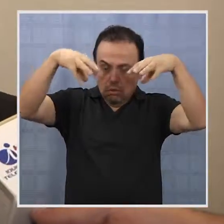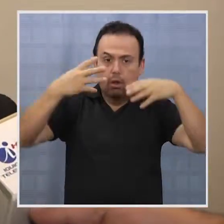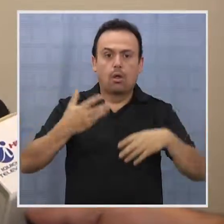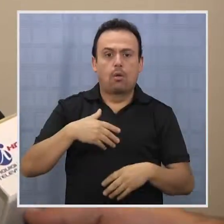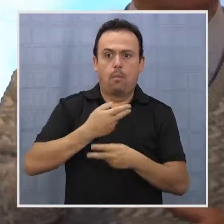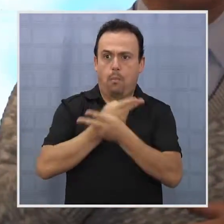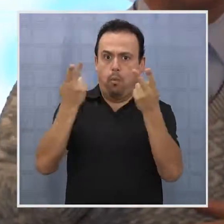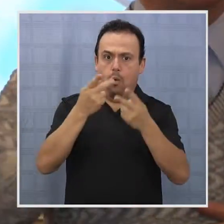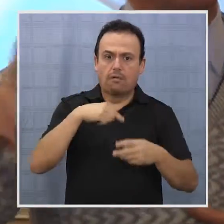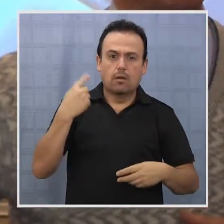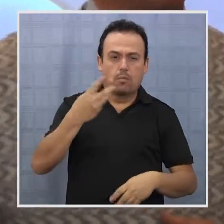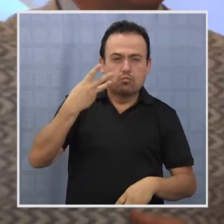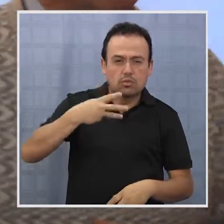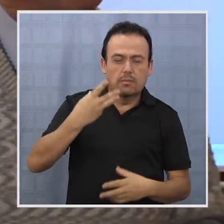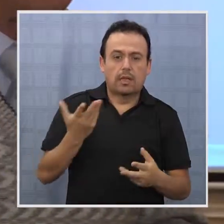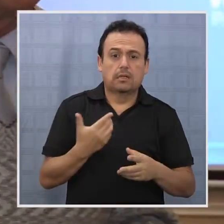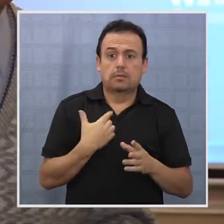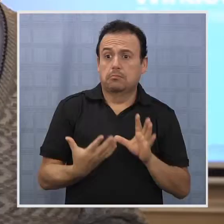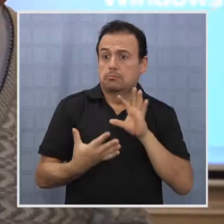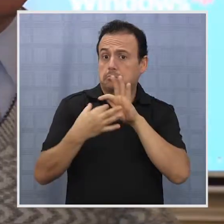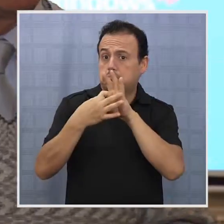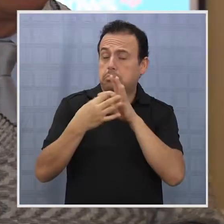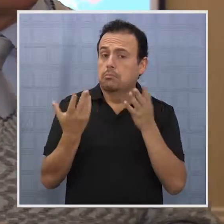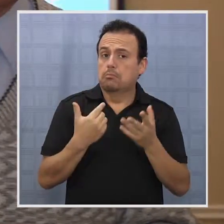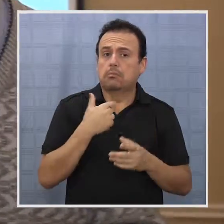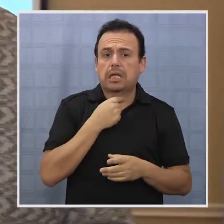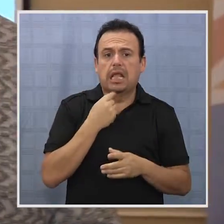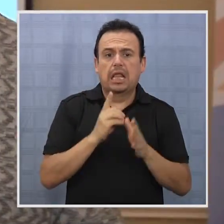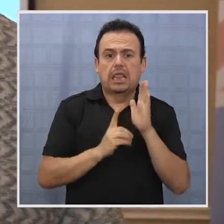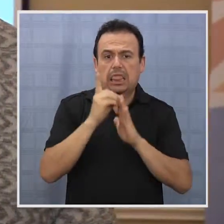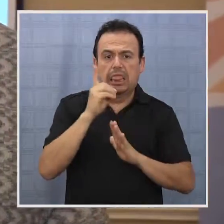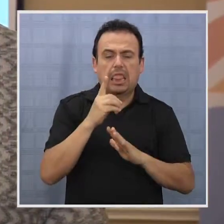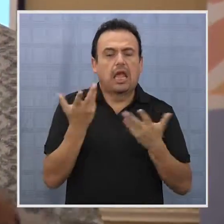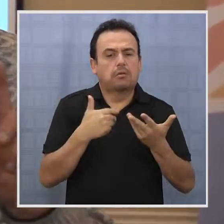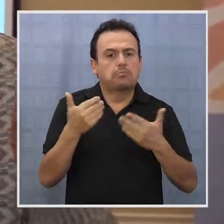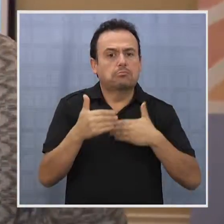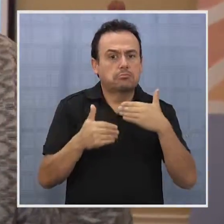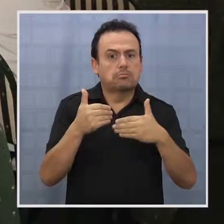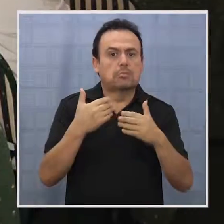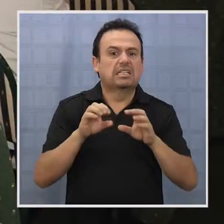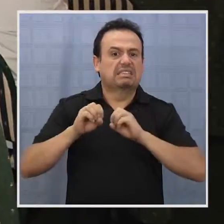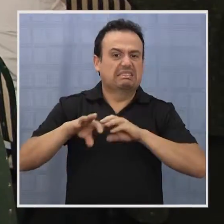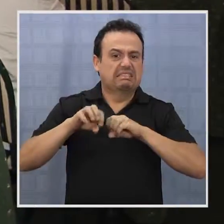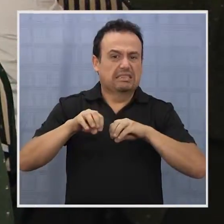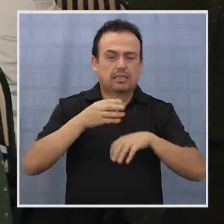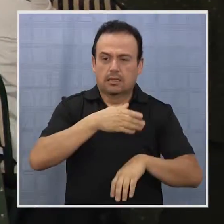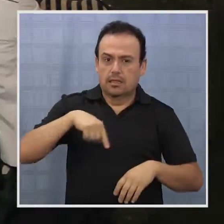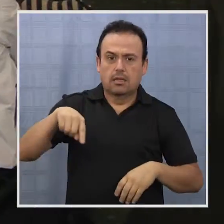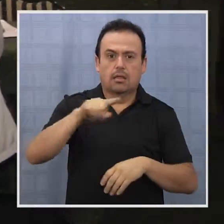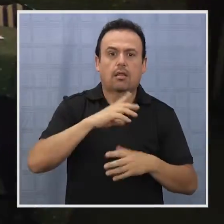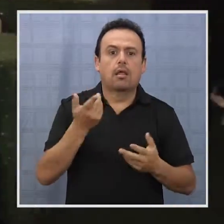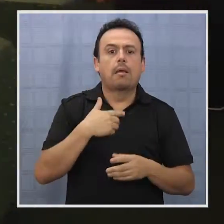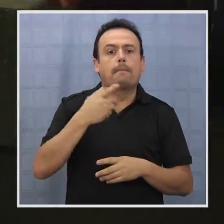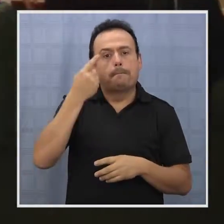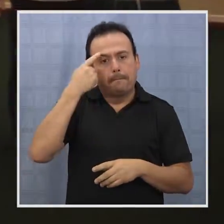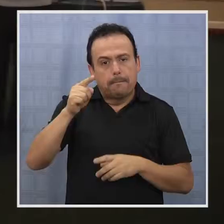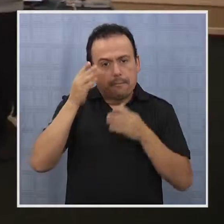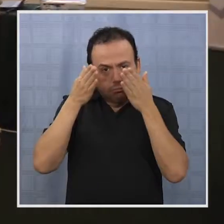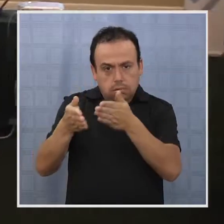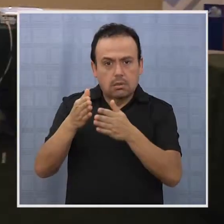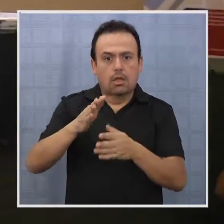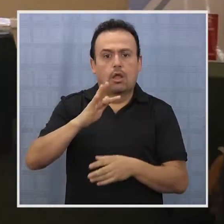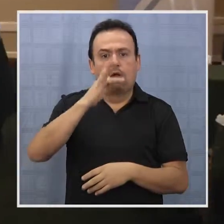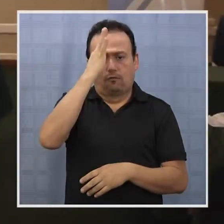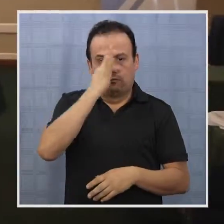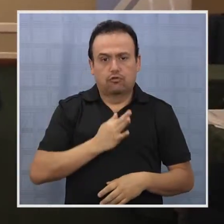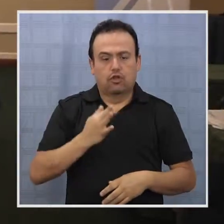municipal y por lo tanto como tenemos intereses en común hemos desarrollado en Alianza Estratégica esta capacitación para los funcionarios de